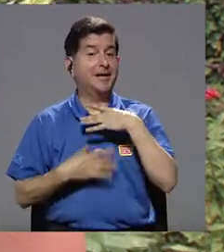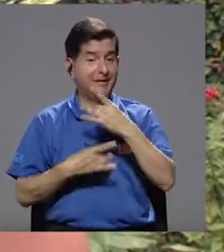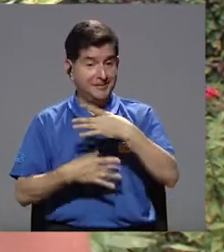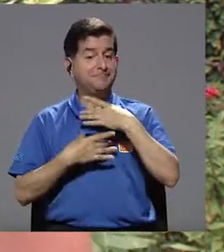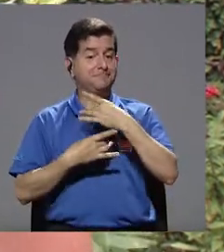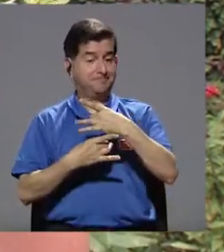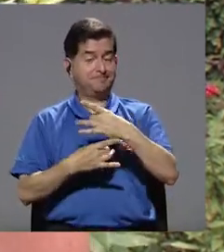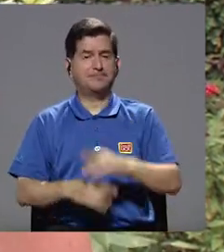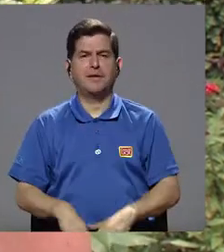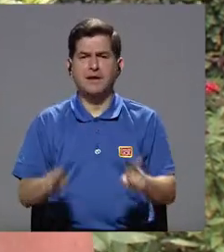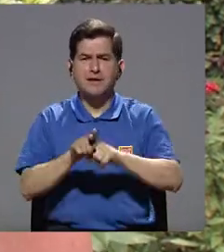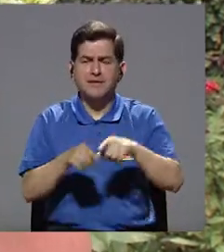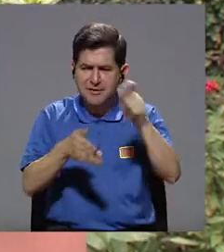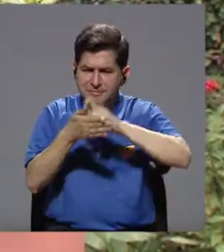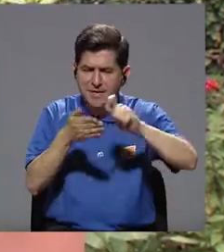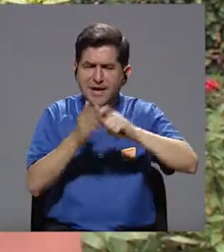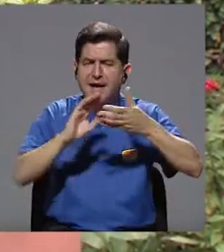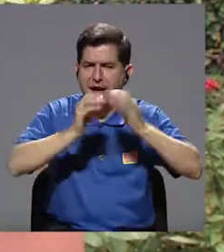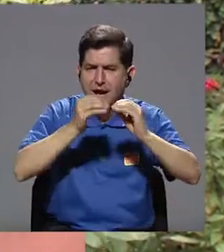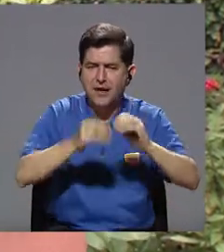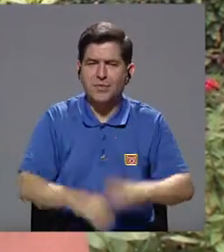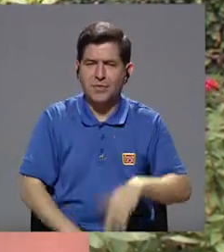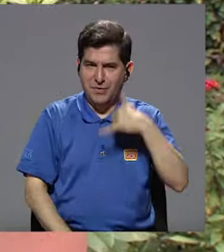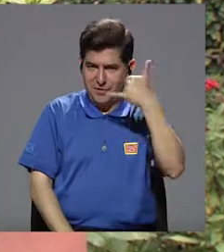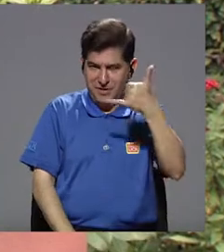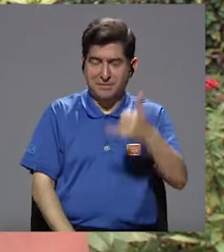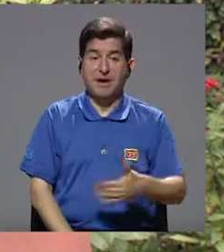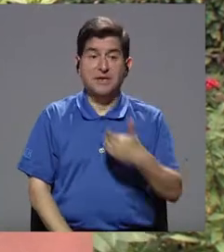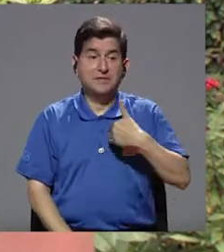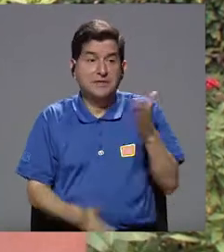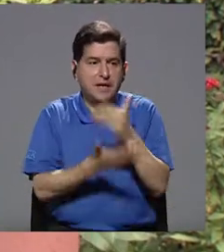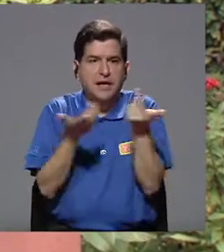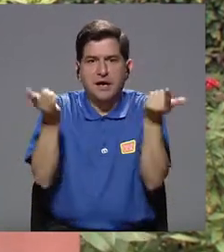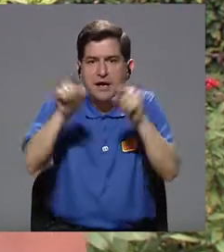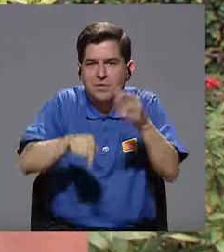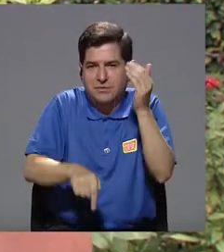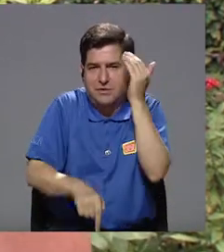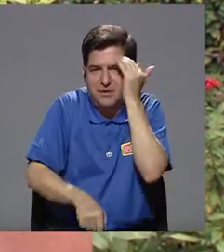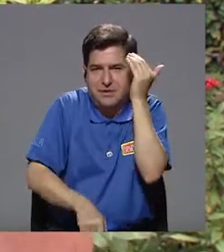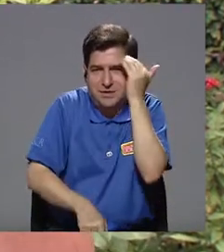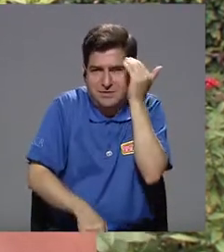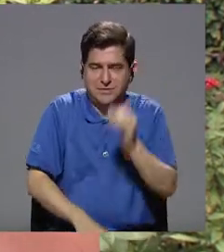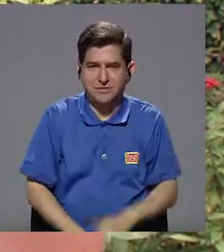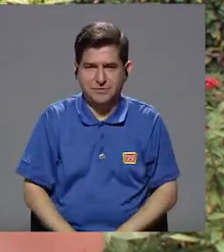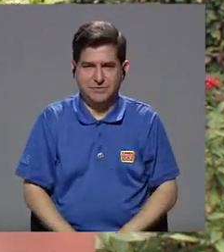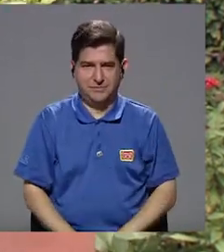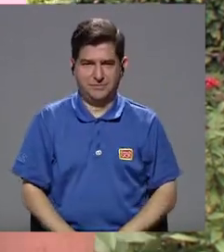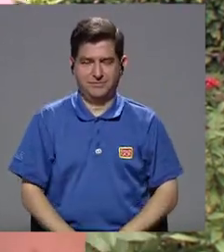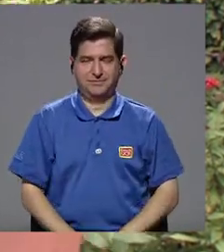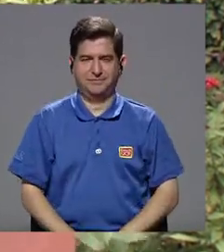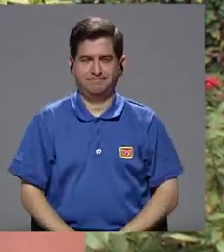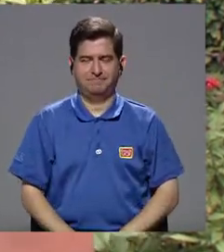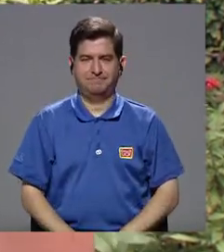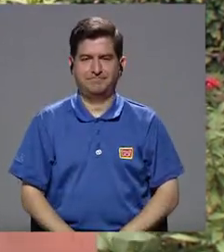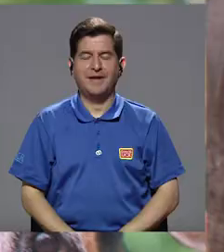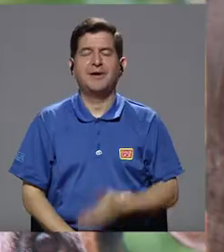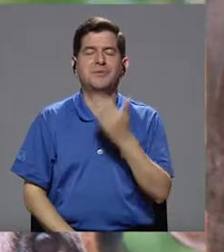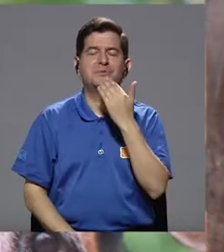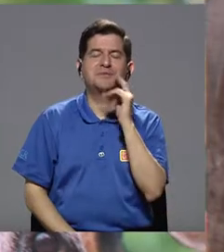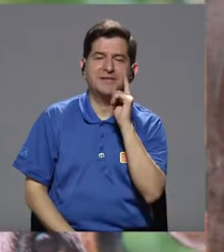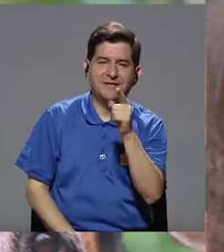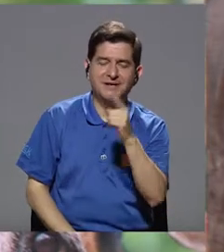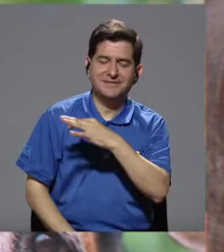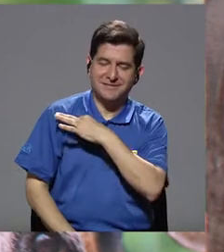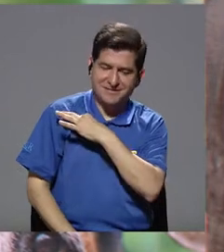de interés y que hayan anotado el número para, por si tienen algún caso, si conocen de algún caso.